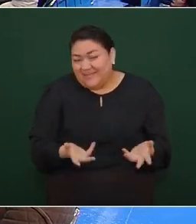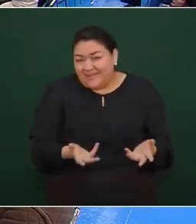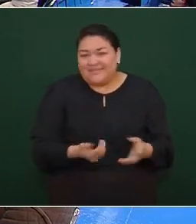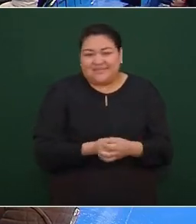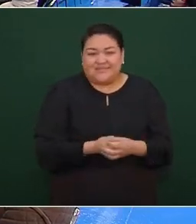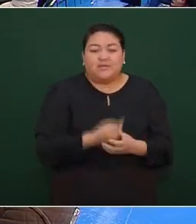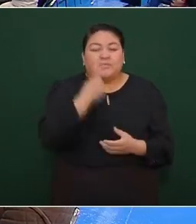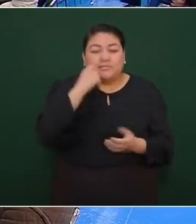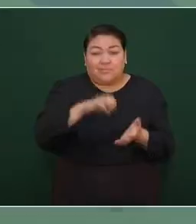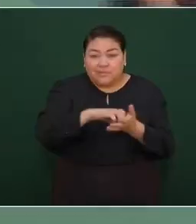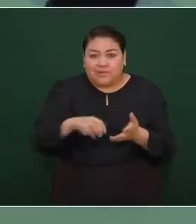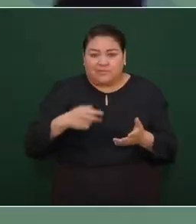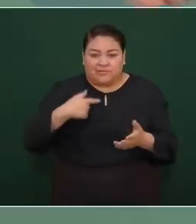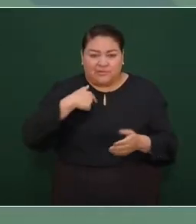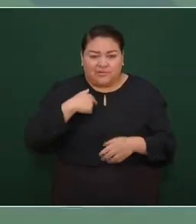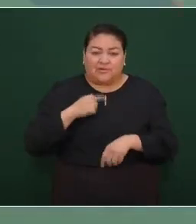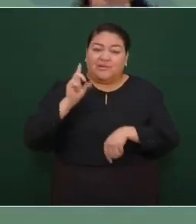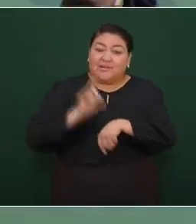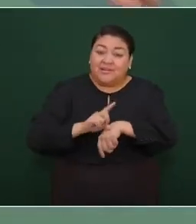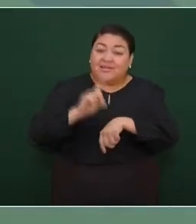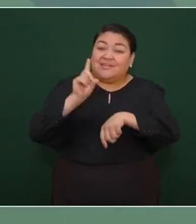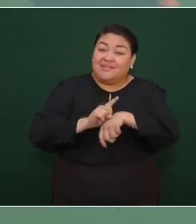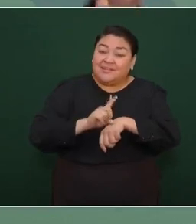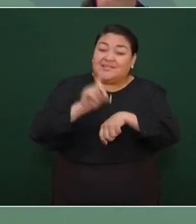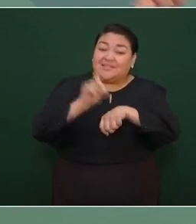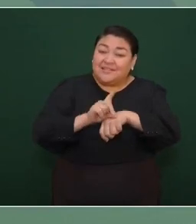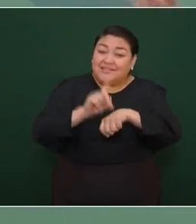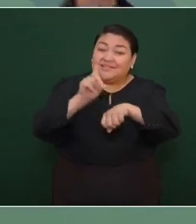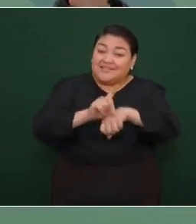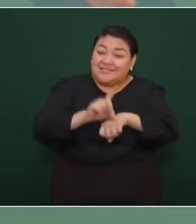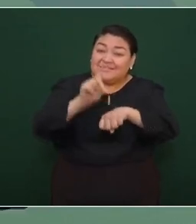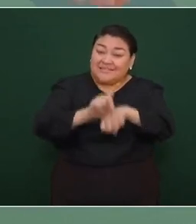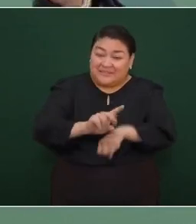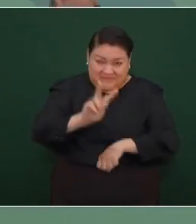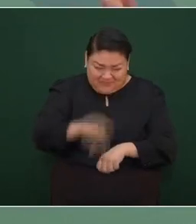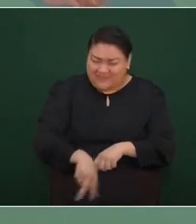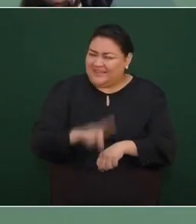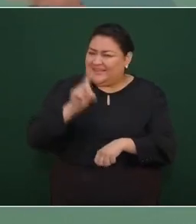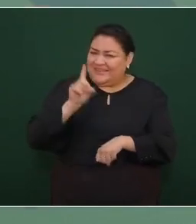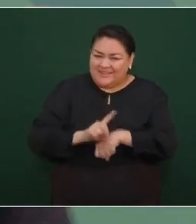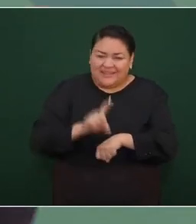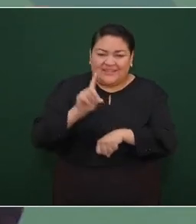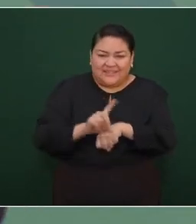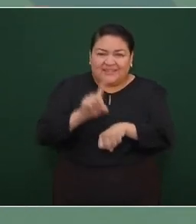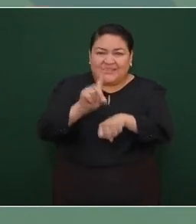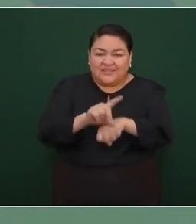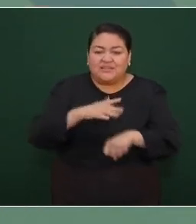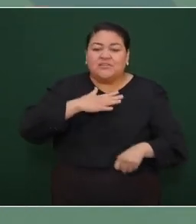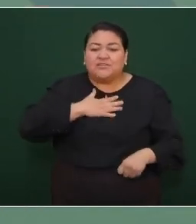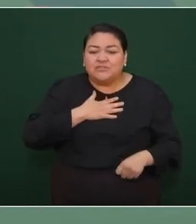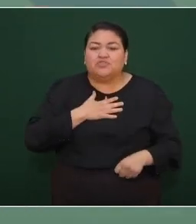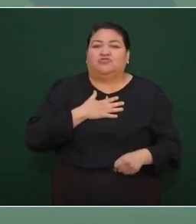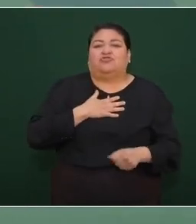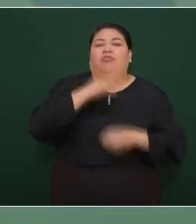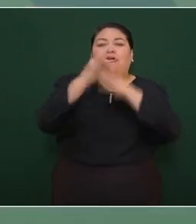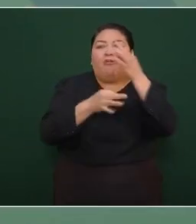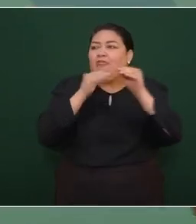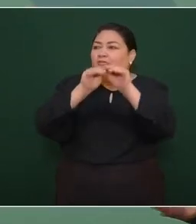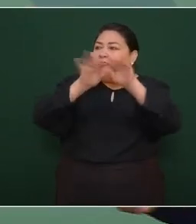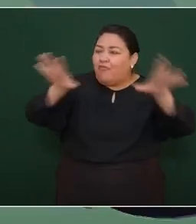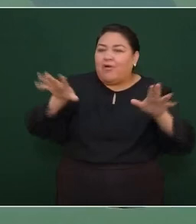si todos los días todos los días salgo hasta en el New York Times